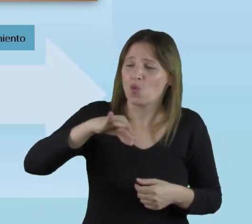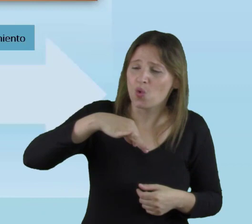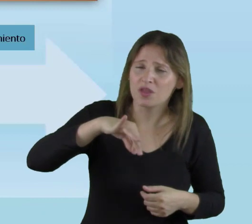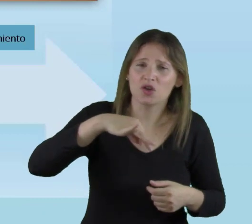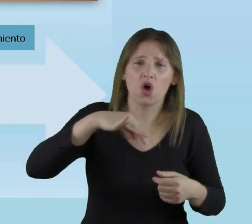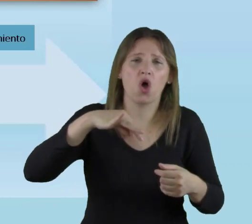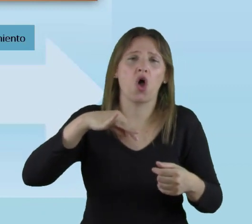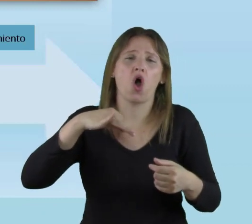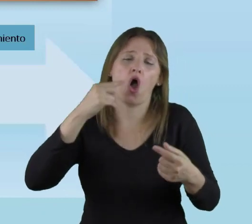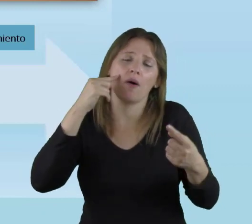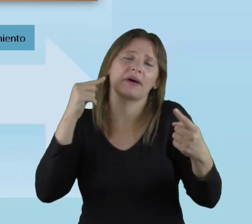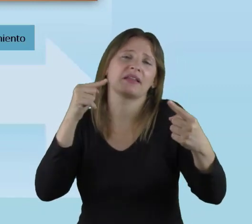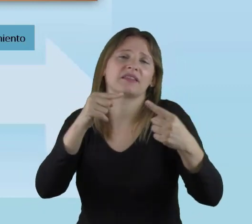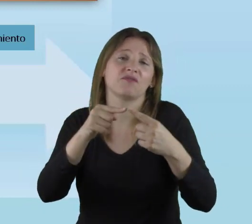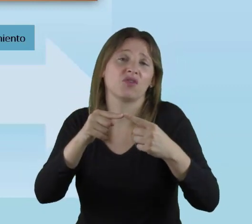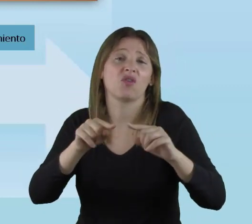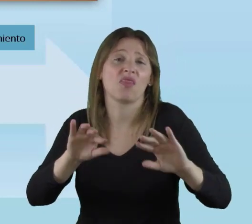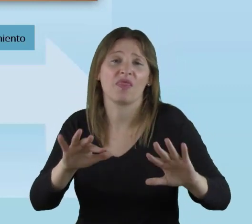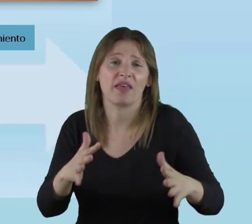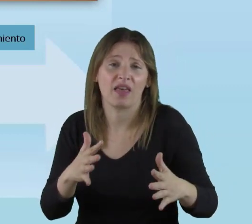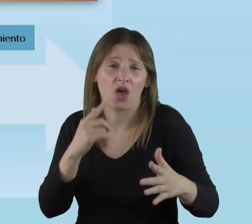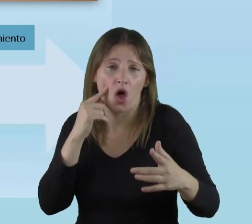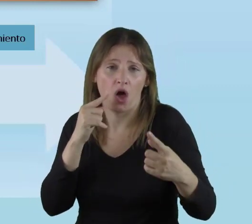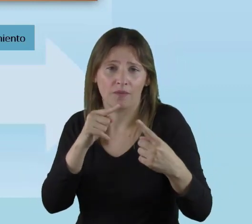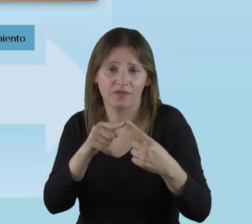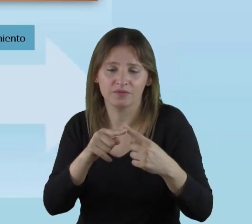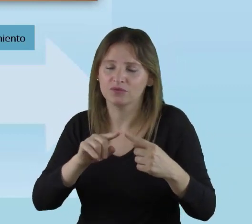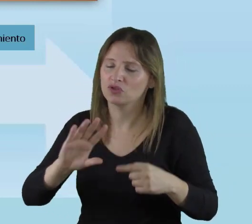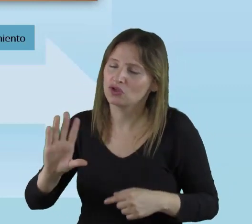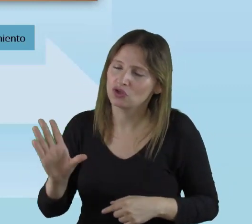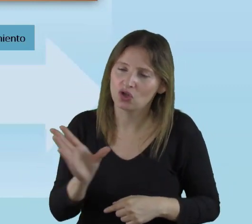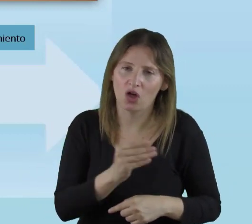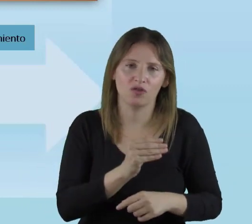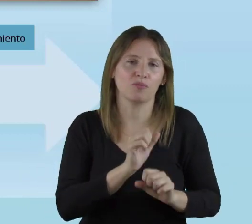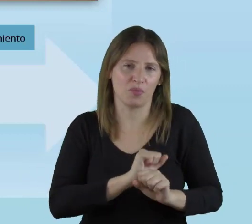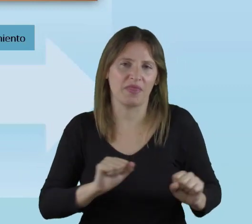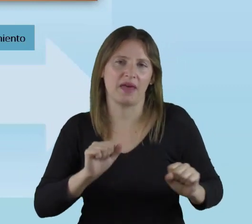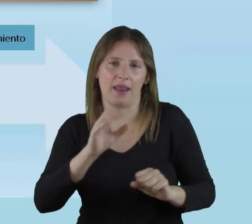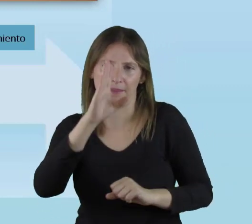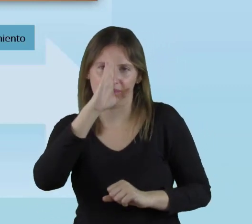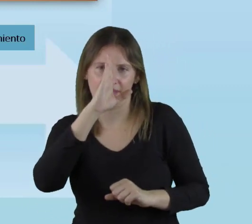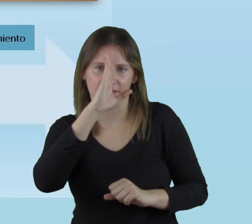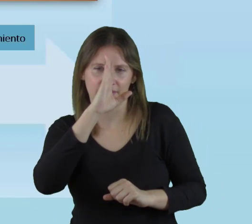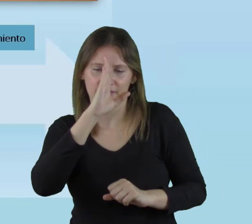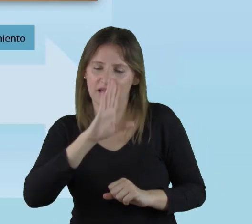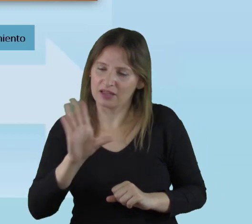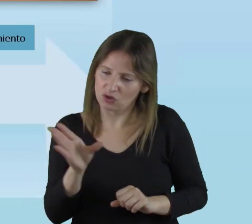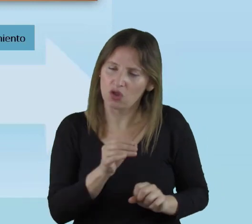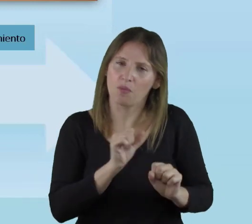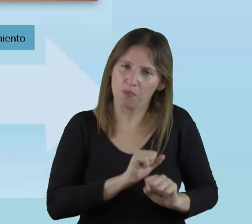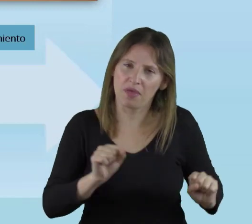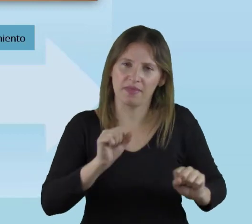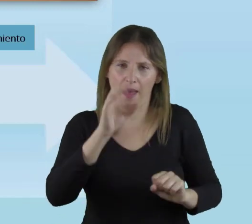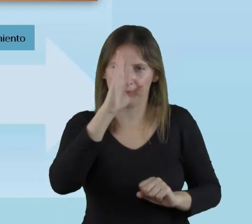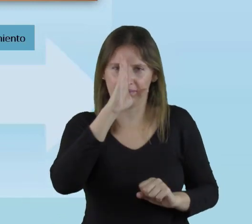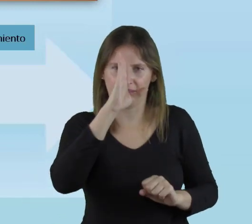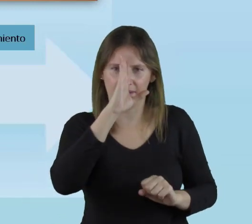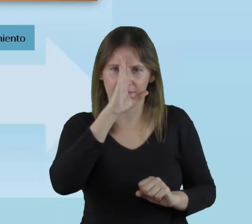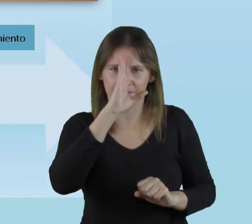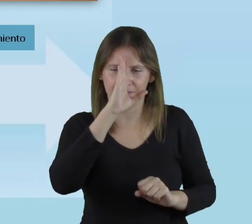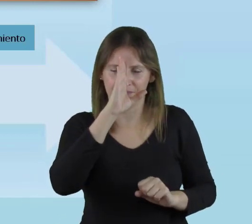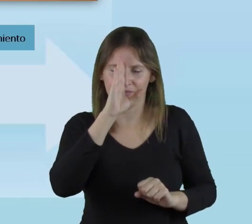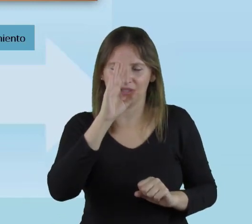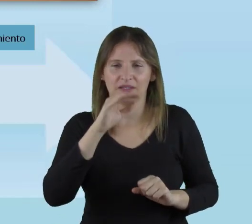con el único proceso, con el único fin que todos aprendan, que todos